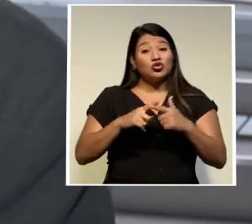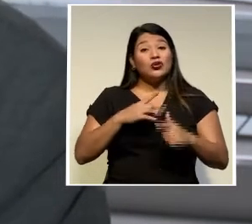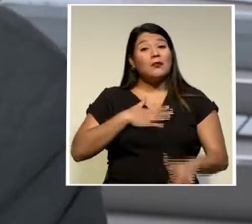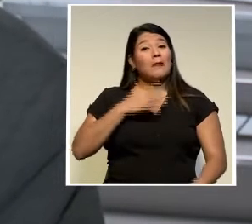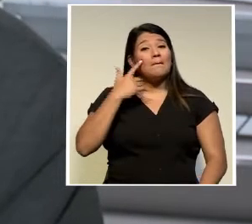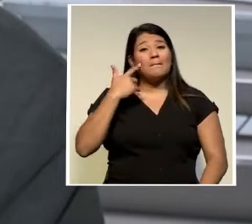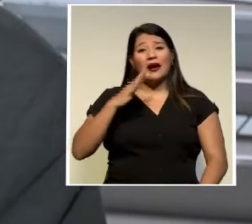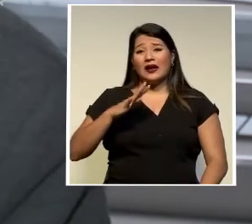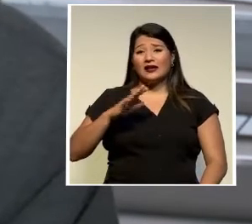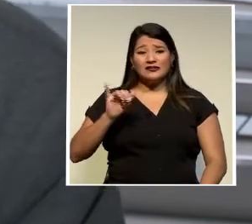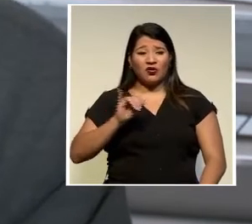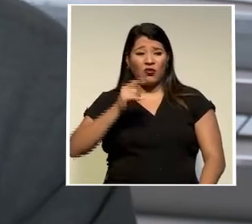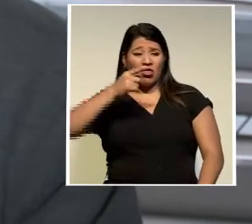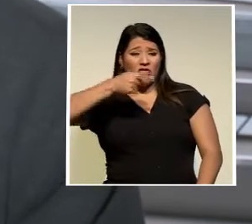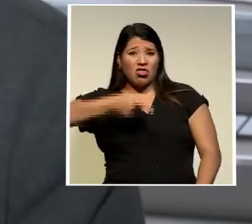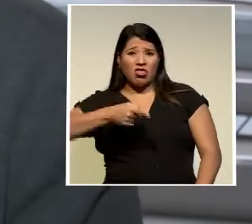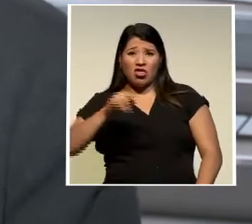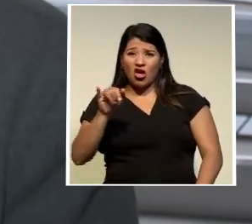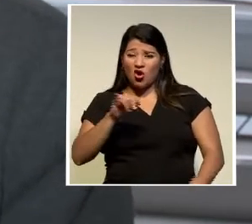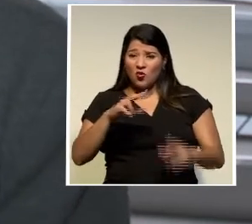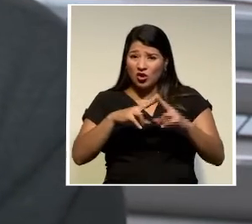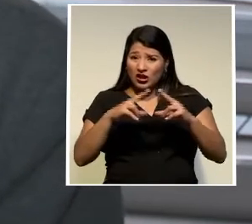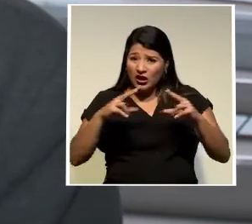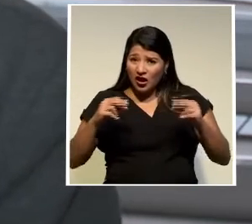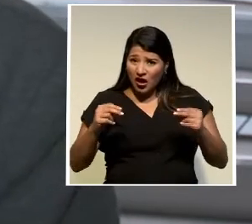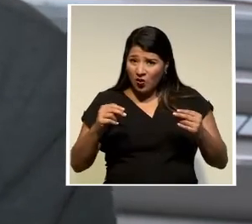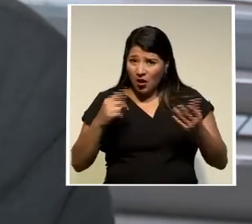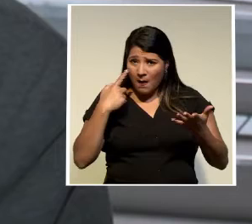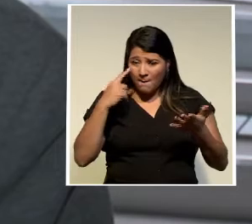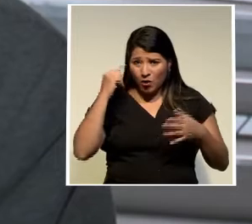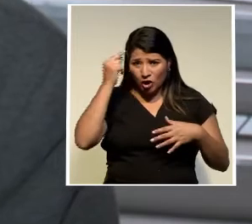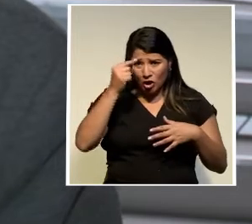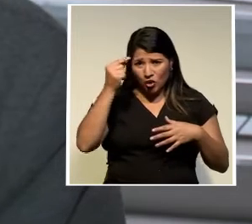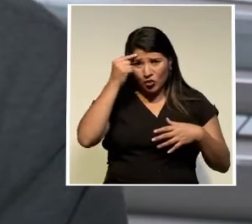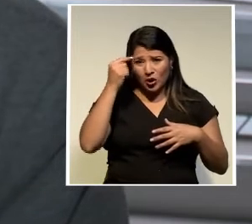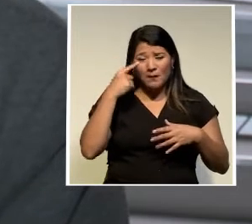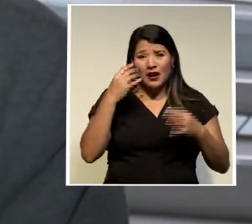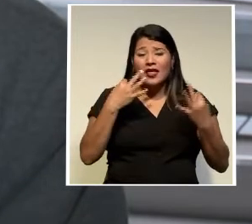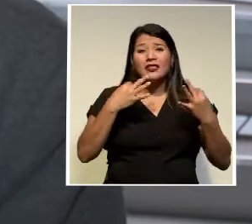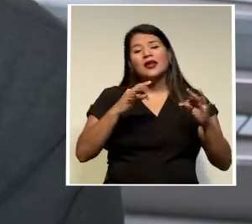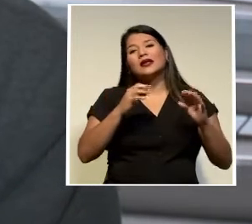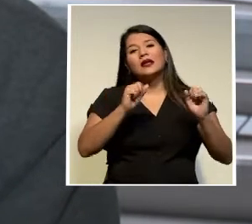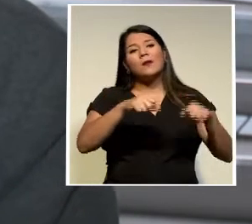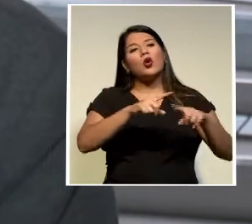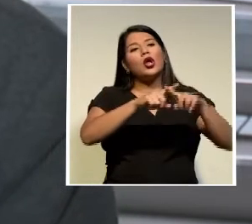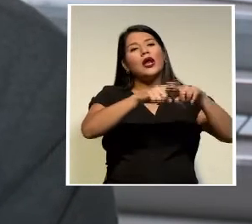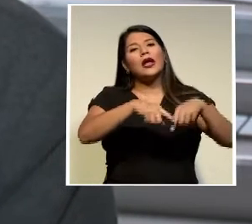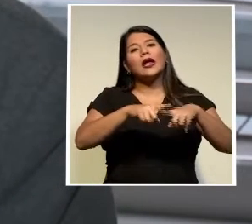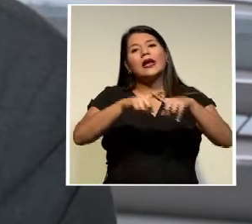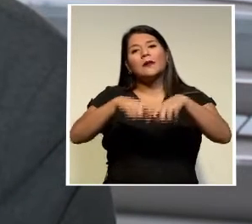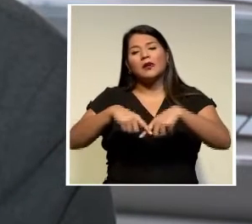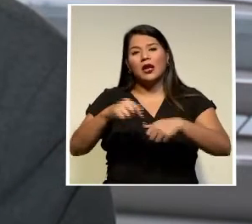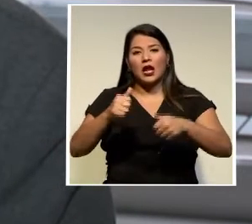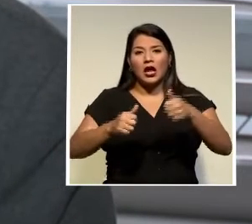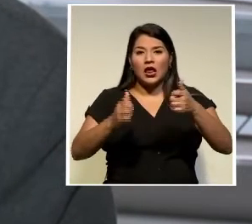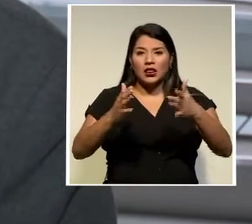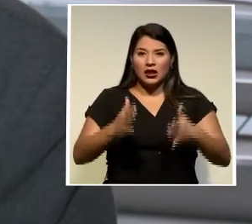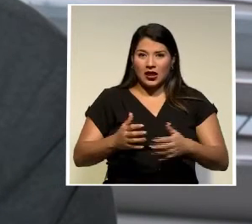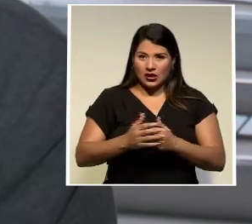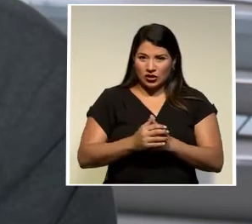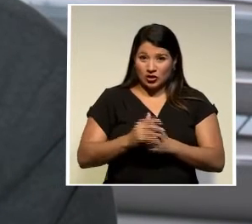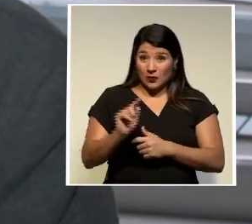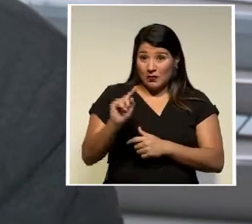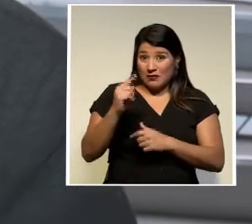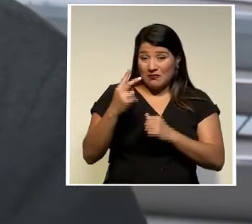Nicaragua por parte del poder ejecutivo para eliminar al contrincante es la primera vez que el partido de unidad está